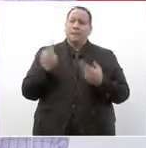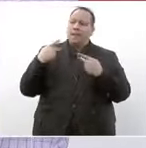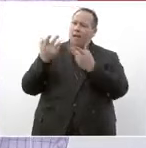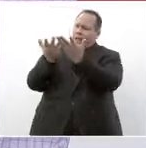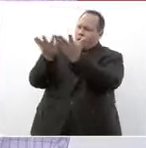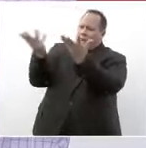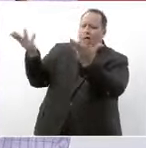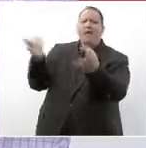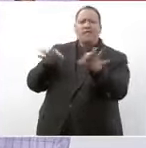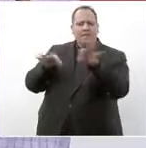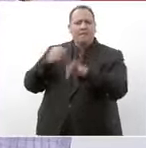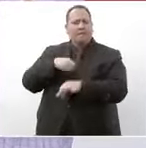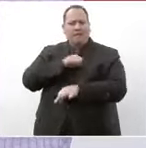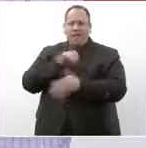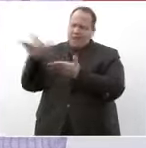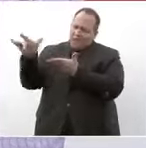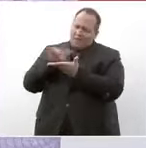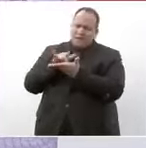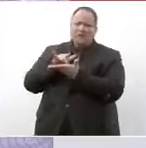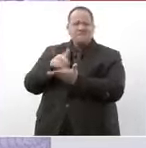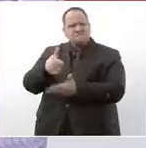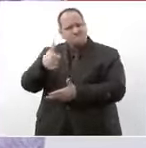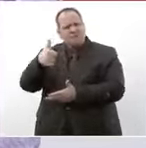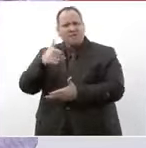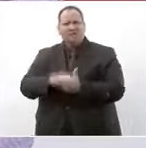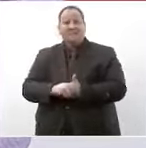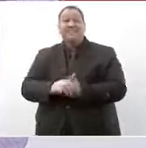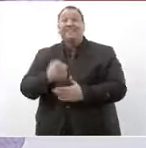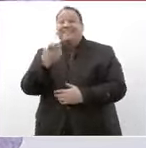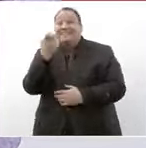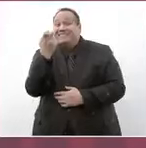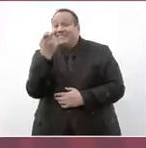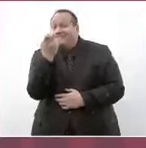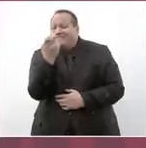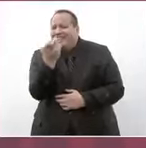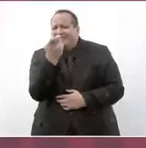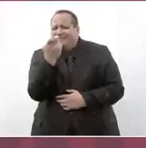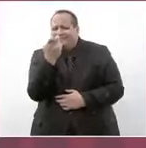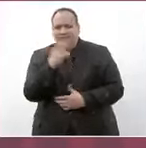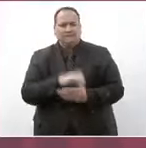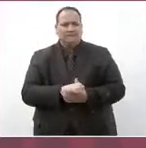trabajadores de la salud y ese ese